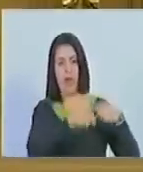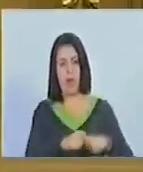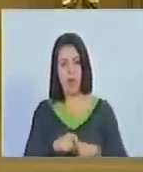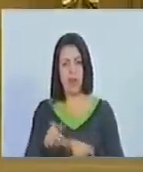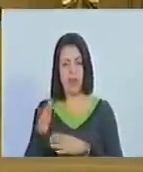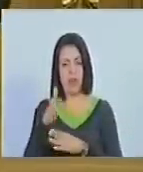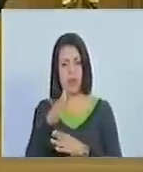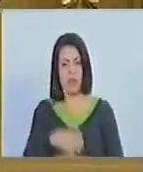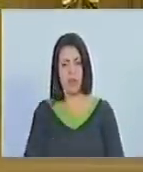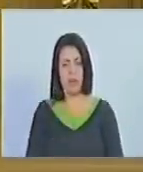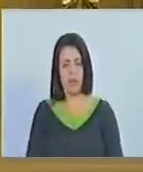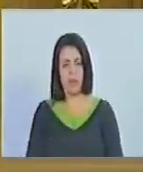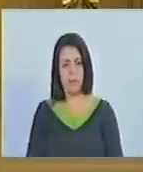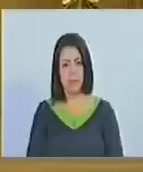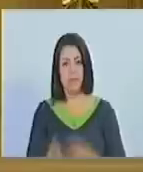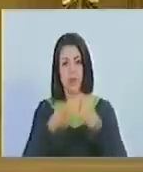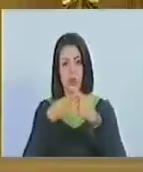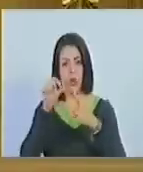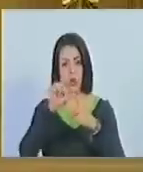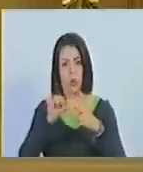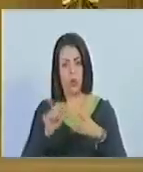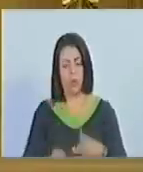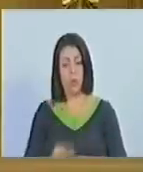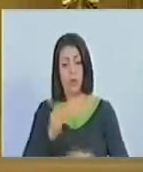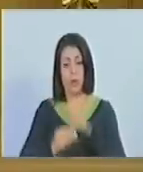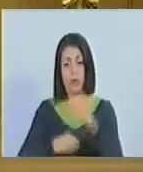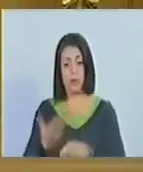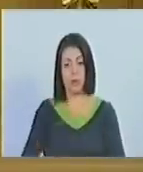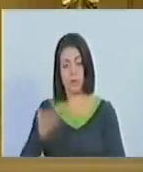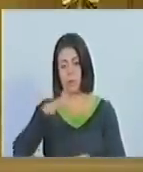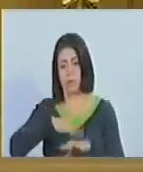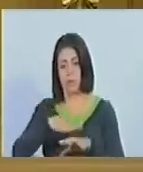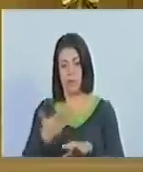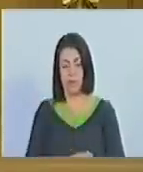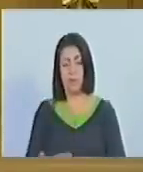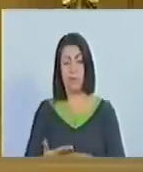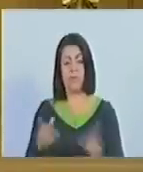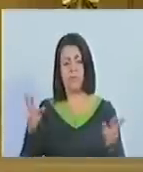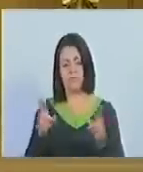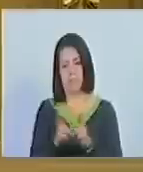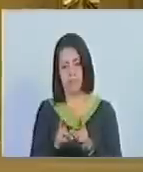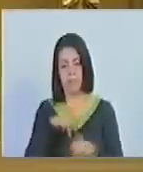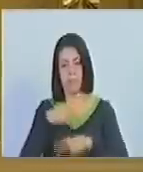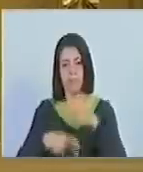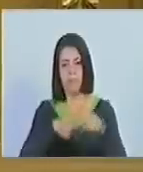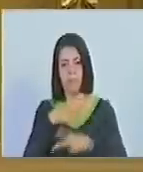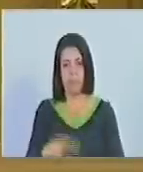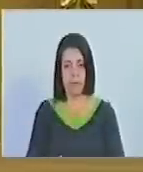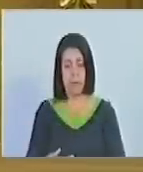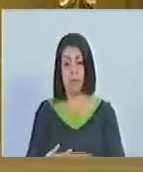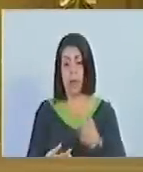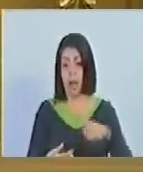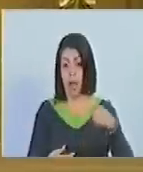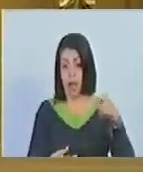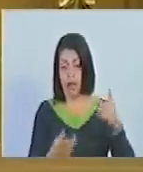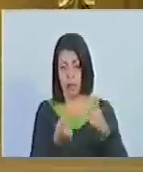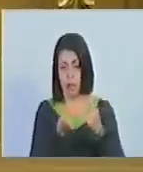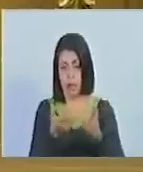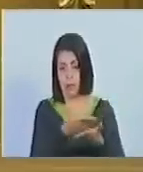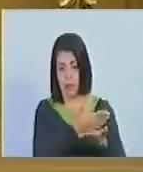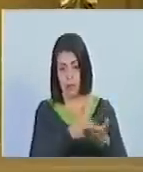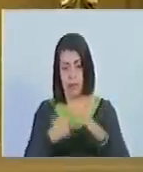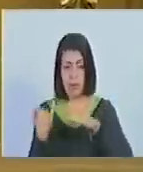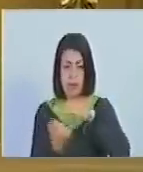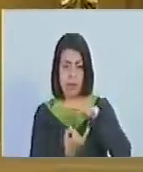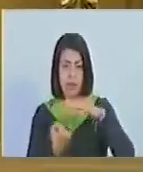de los productos otro aspecto que adquiere relevancia tiene que ver con la simplificación de los procesos burocráticos y eficiencia de